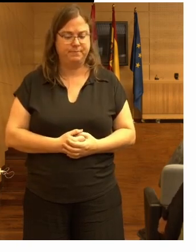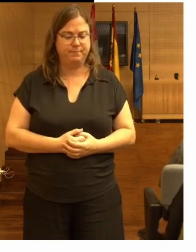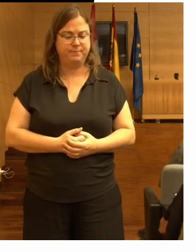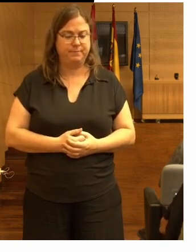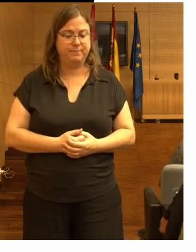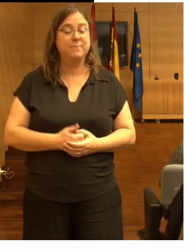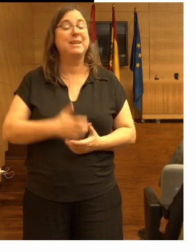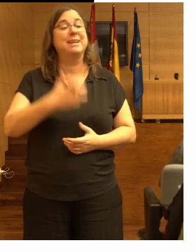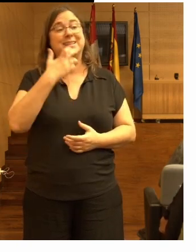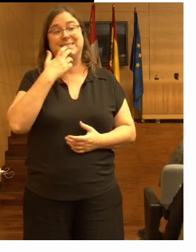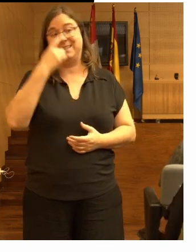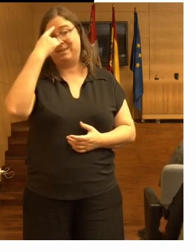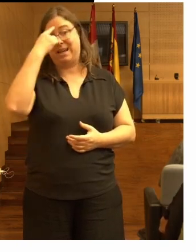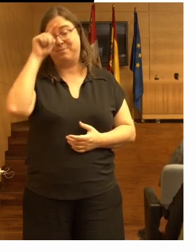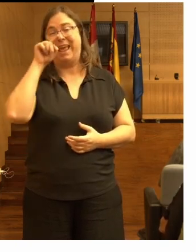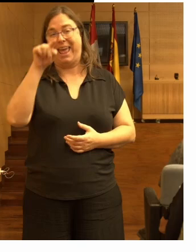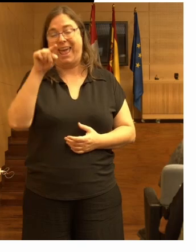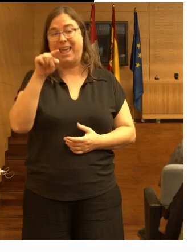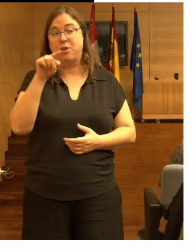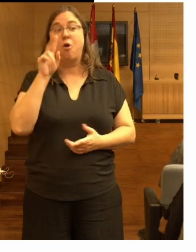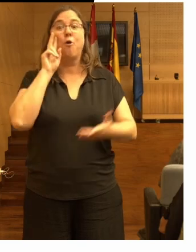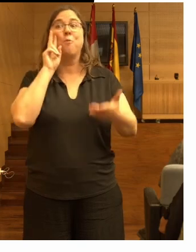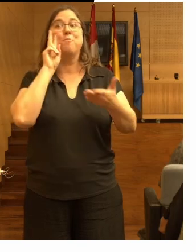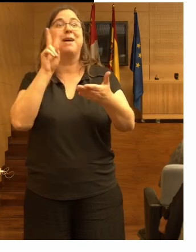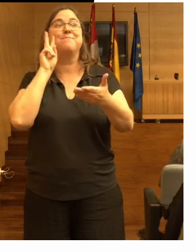si sabes que ellos ven esta información